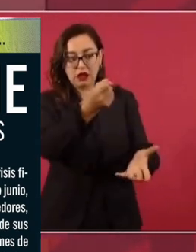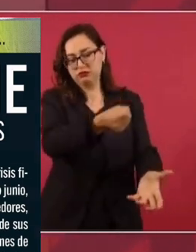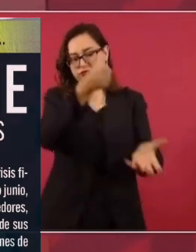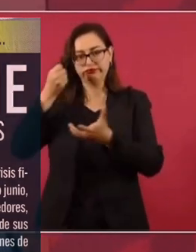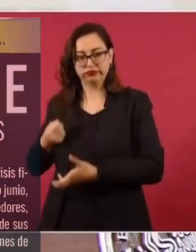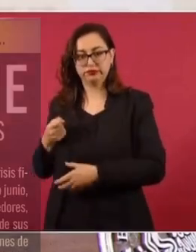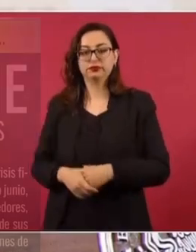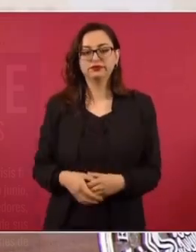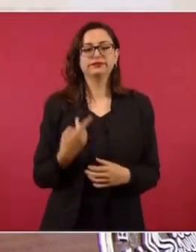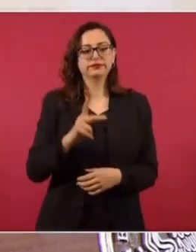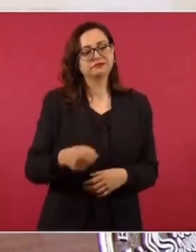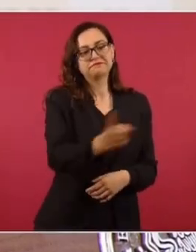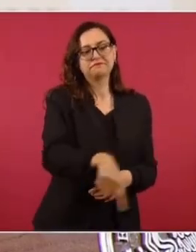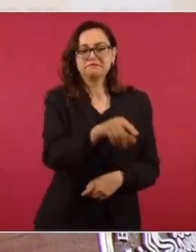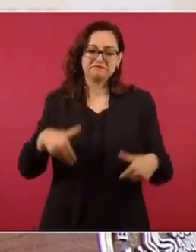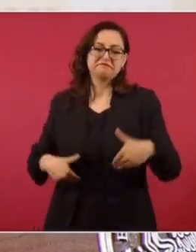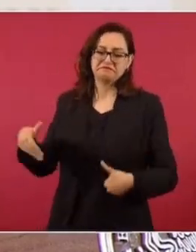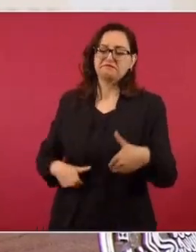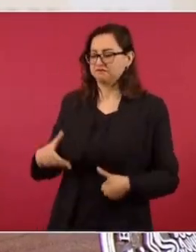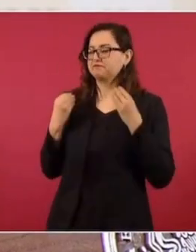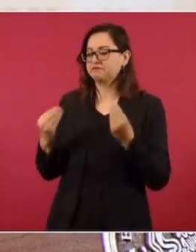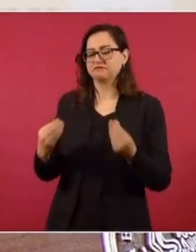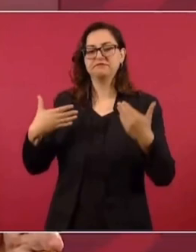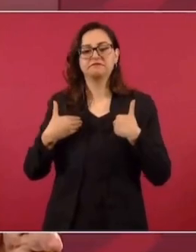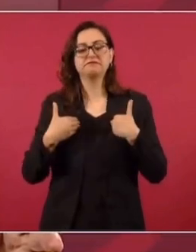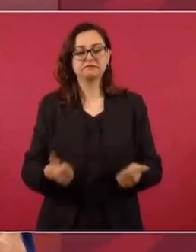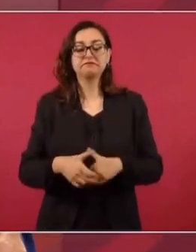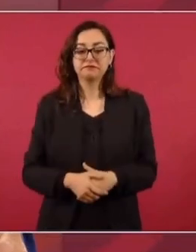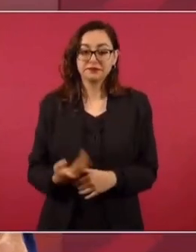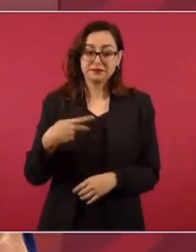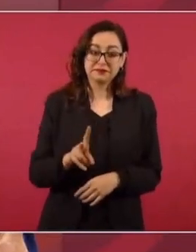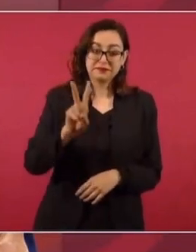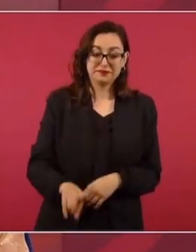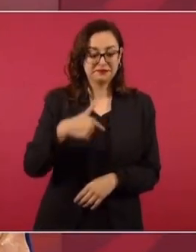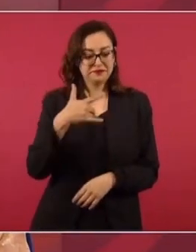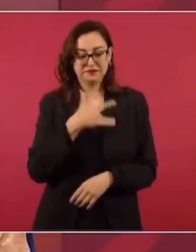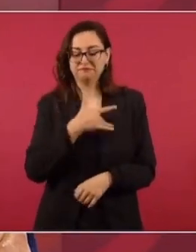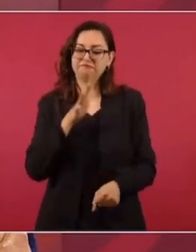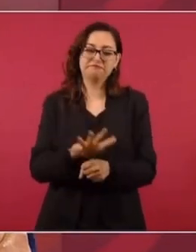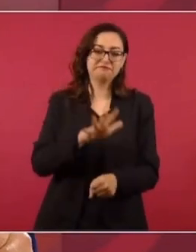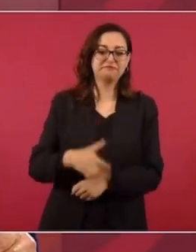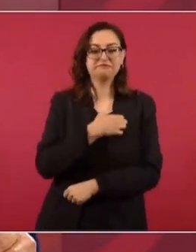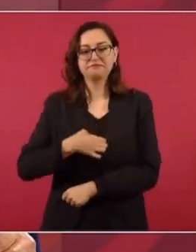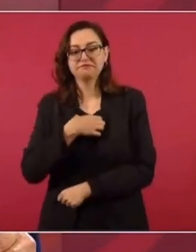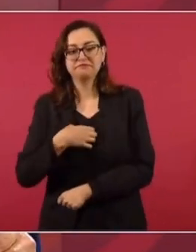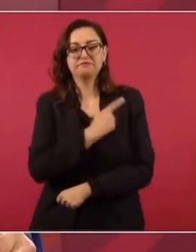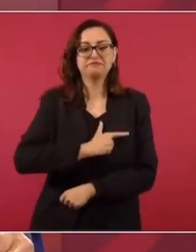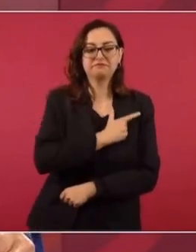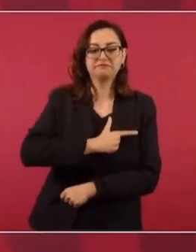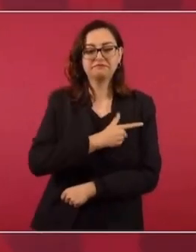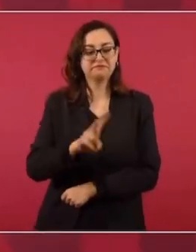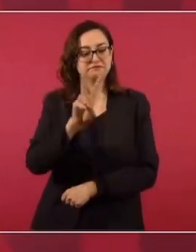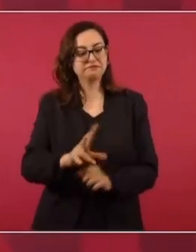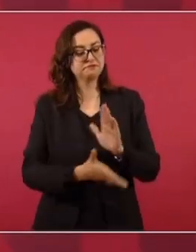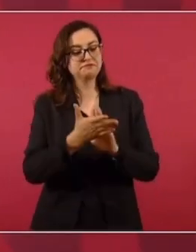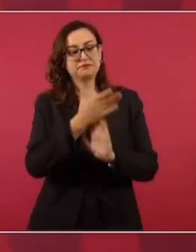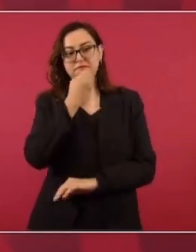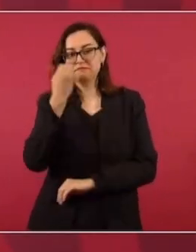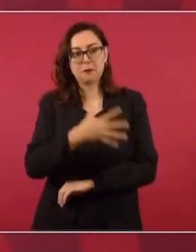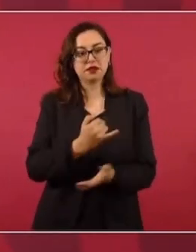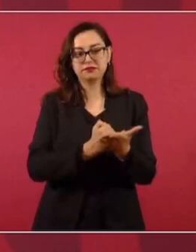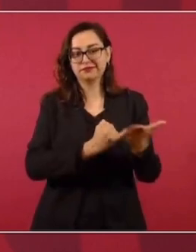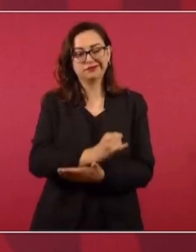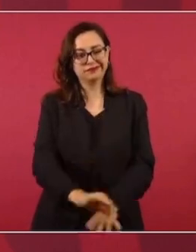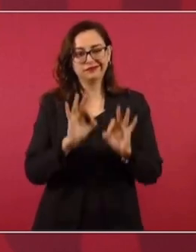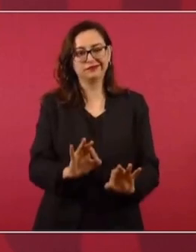adversarios. Y yo puedo decirles que estoy muy satisfecho, muy a gusto. Fue una gran obra, una gran